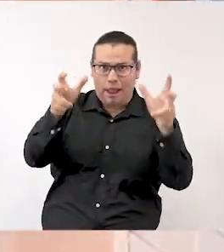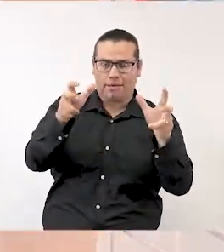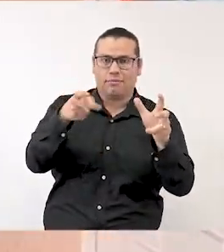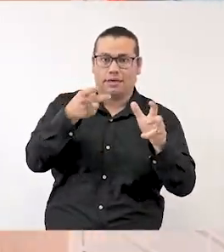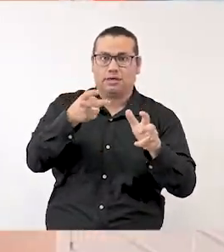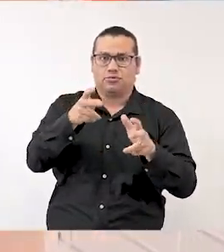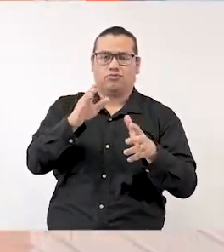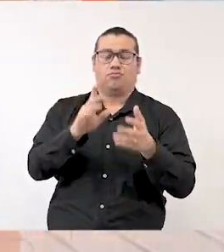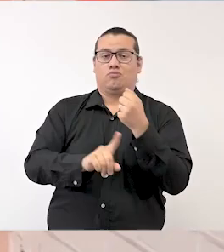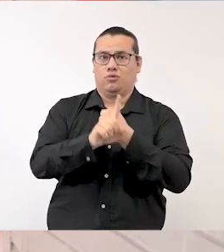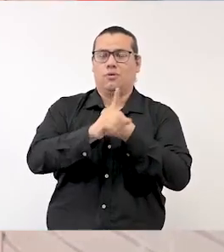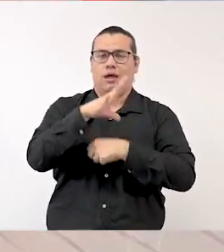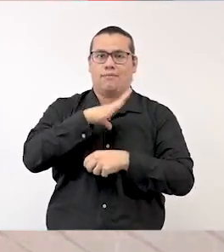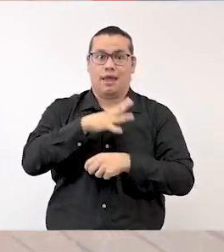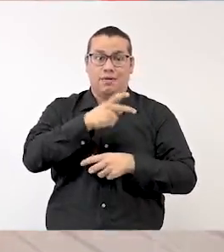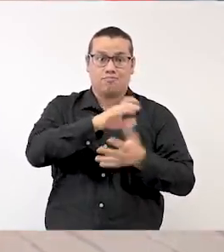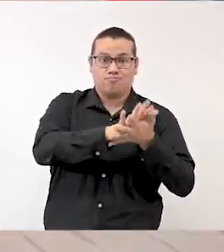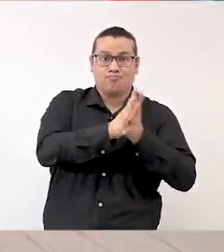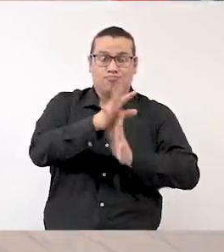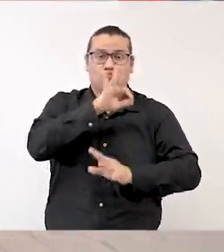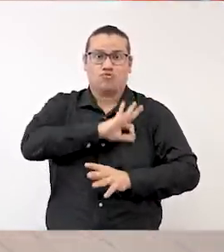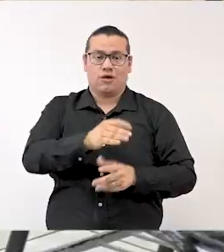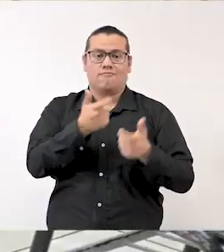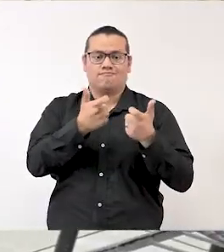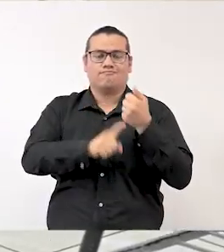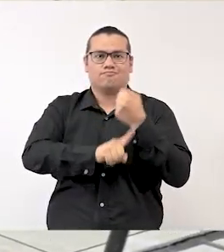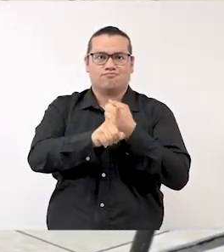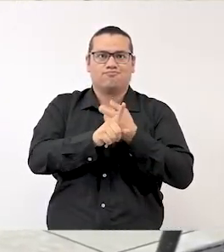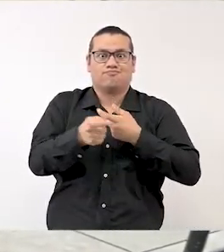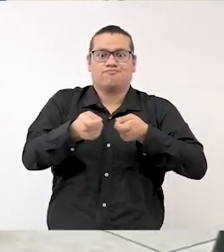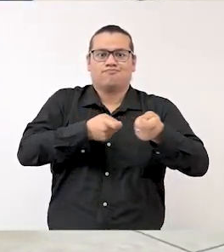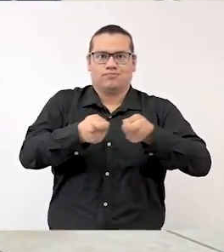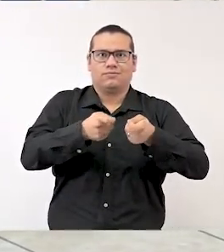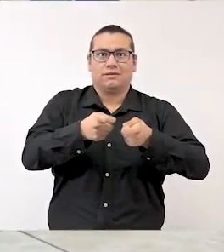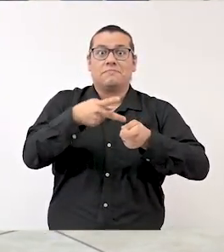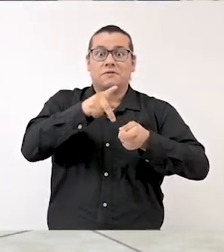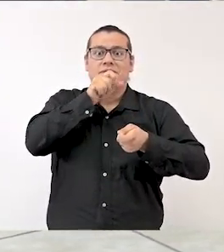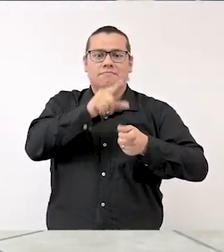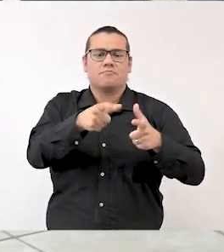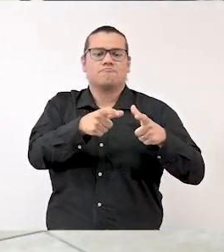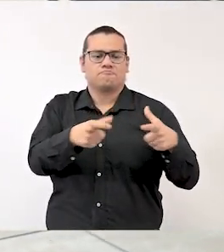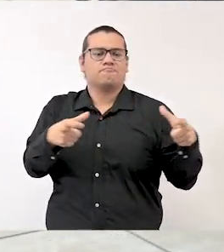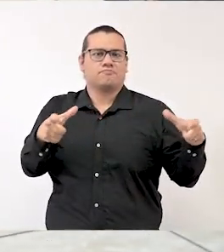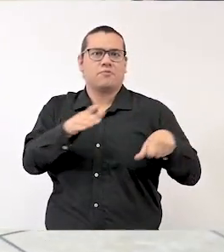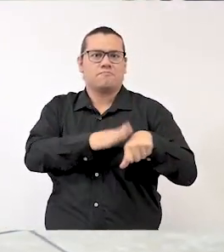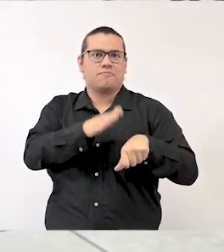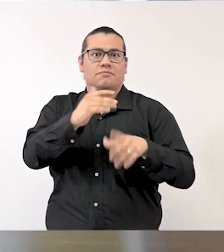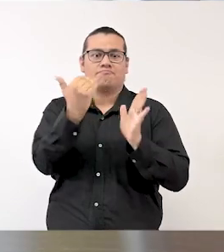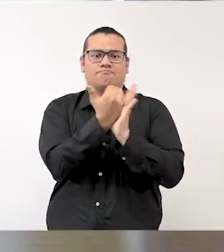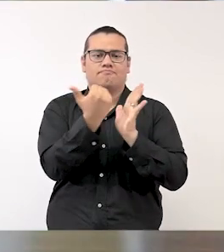tenía, lograra controlar la crisis financiera al mismo tiempo que creció y consolidó sus indicadores.